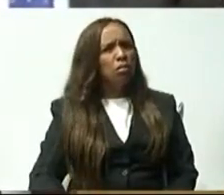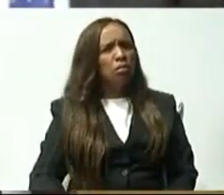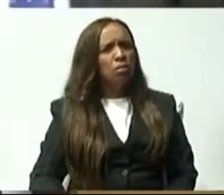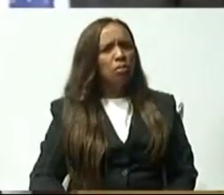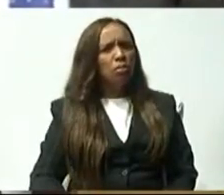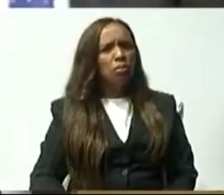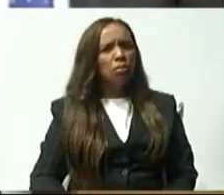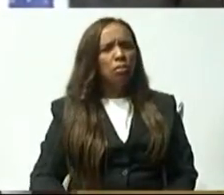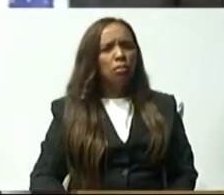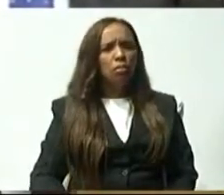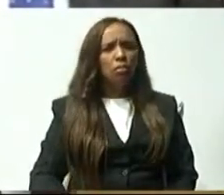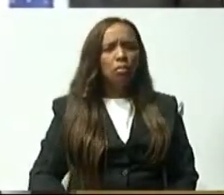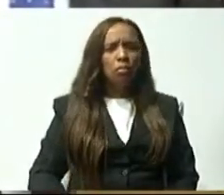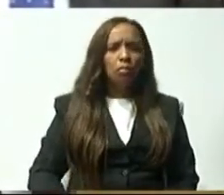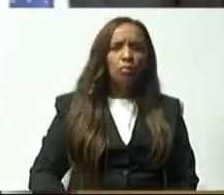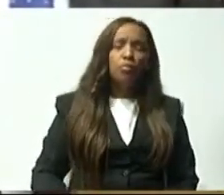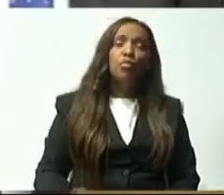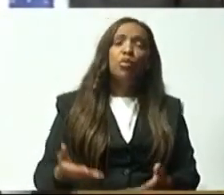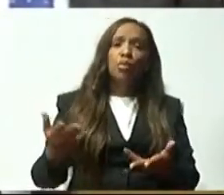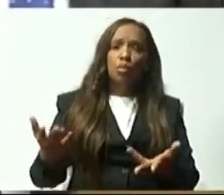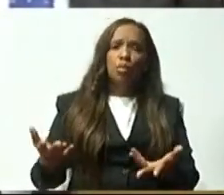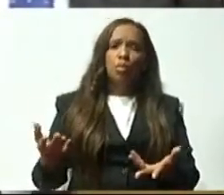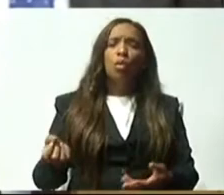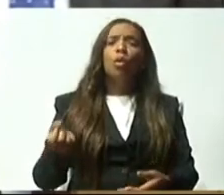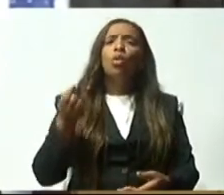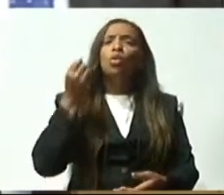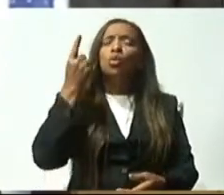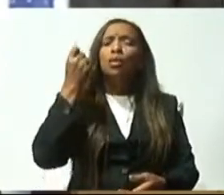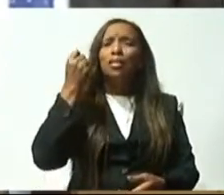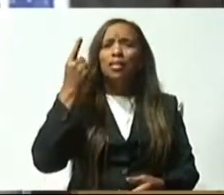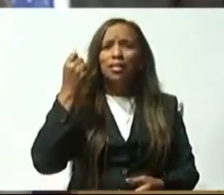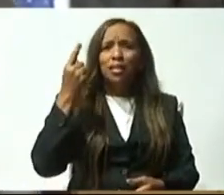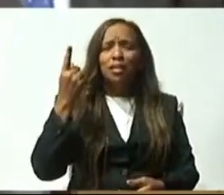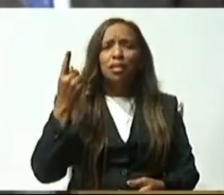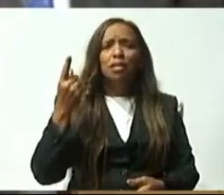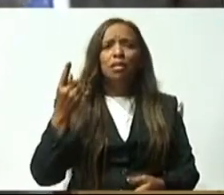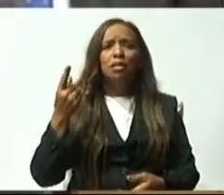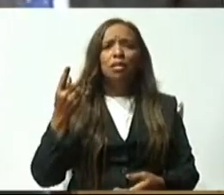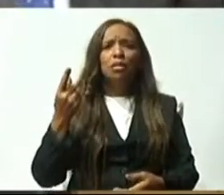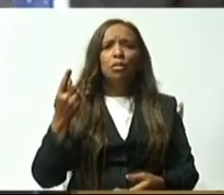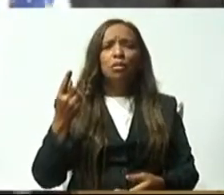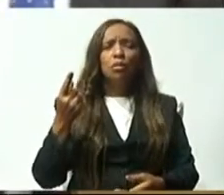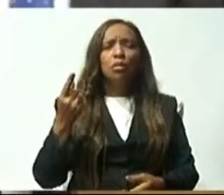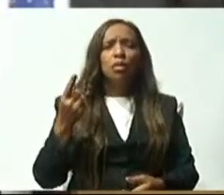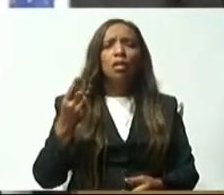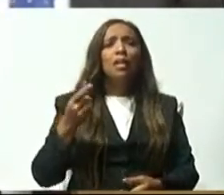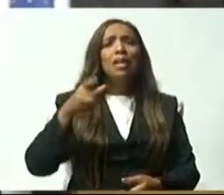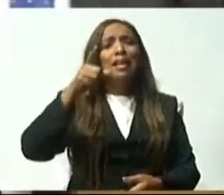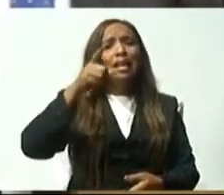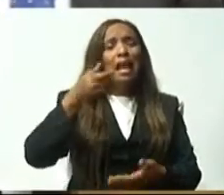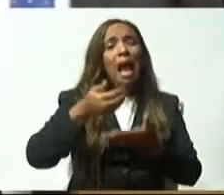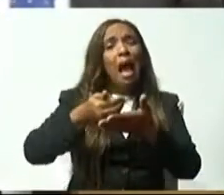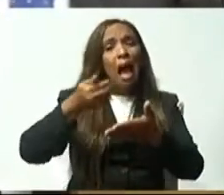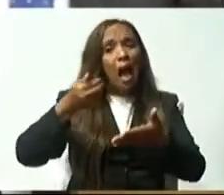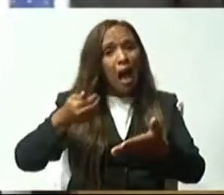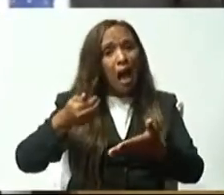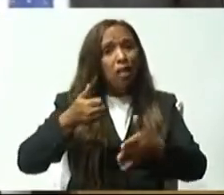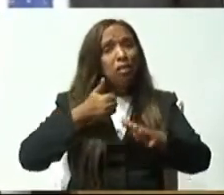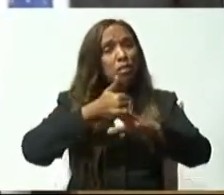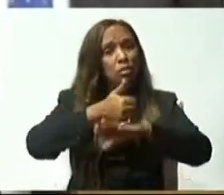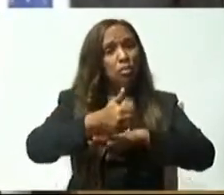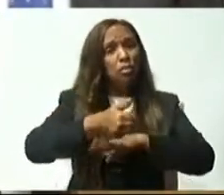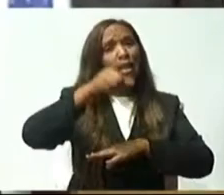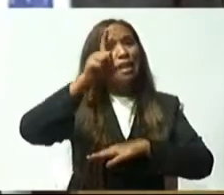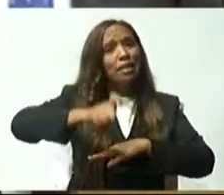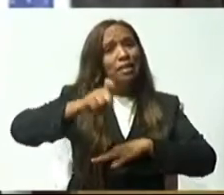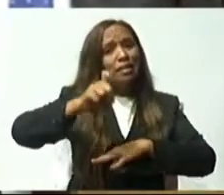tiene que tener cuidado con lo que está ocurriendo. Estamos en medio del ojo